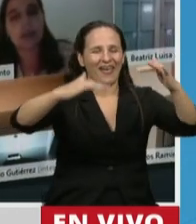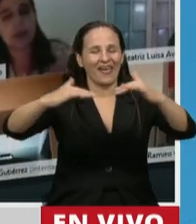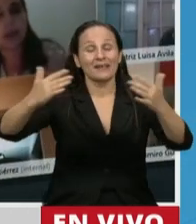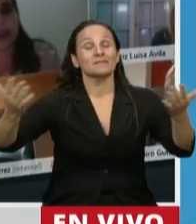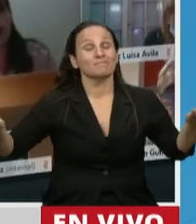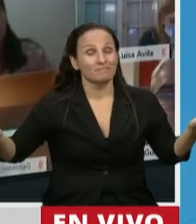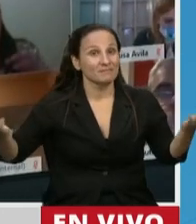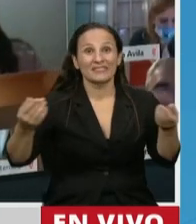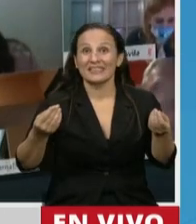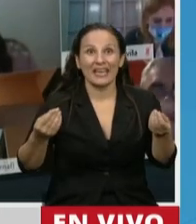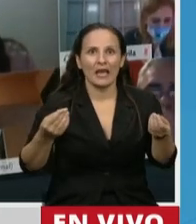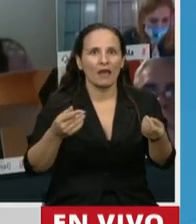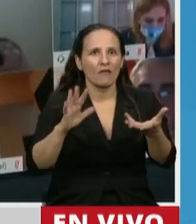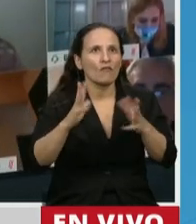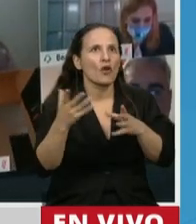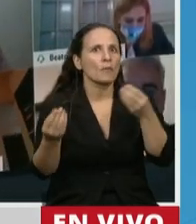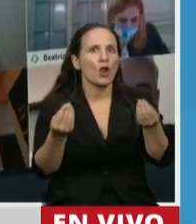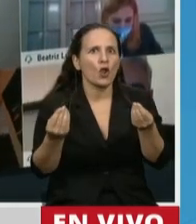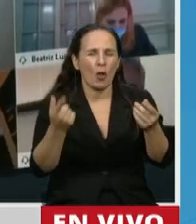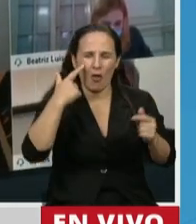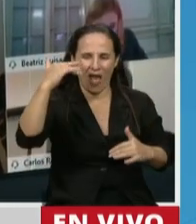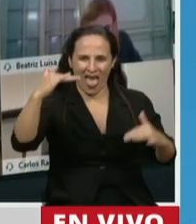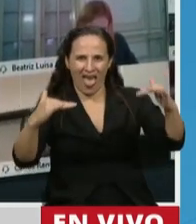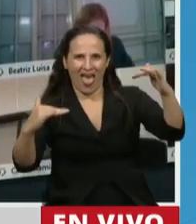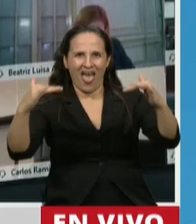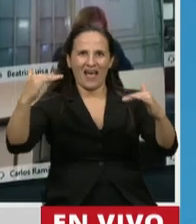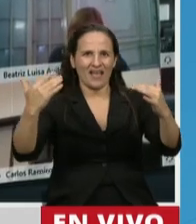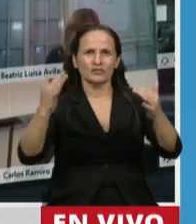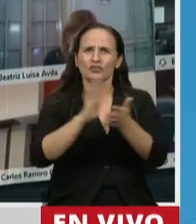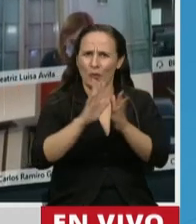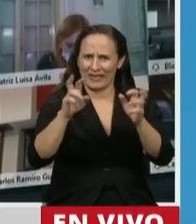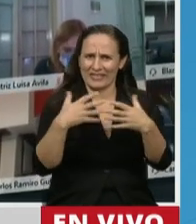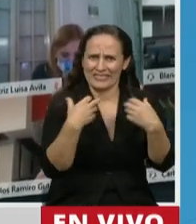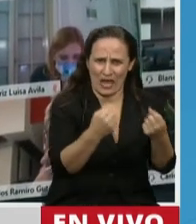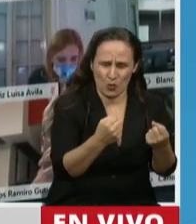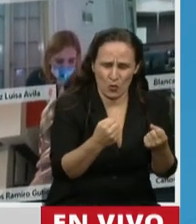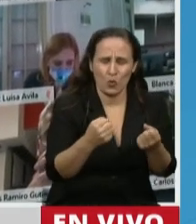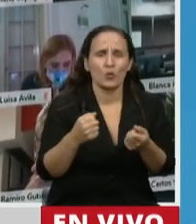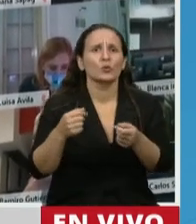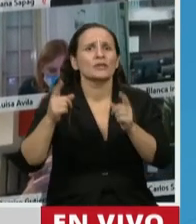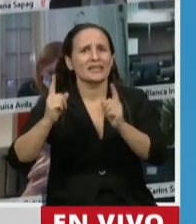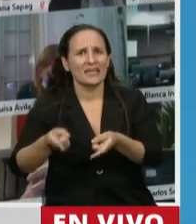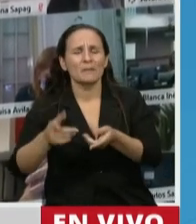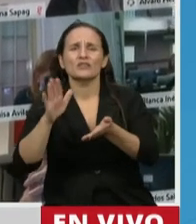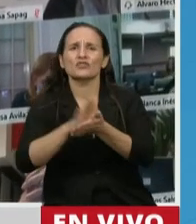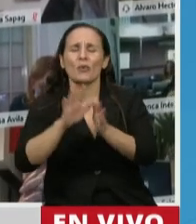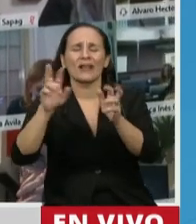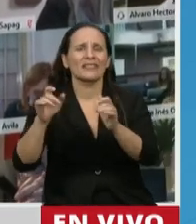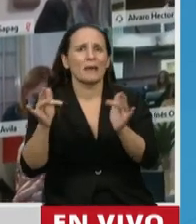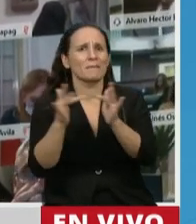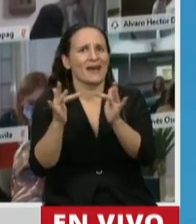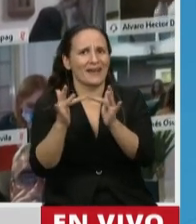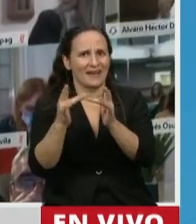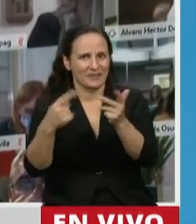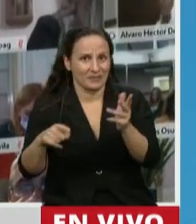esta posibilidad de cortar con las brechas, no solamente de salud, sino también las brechas digitales. Como bien la